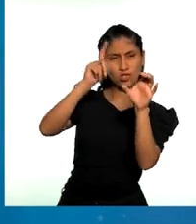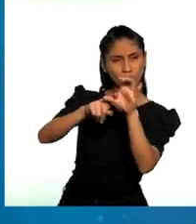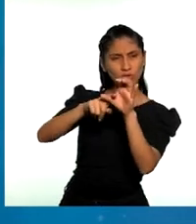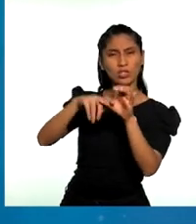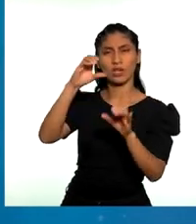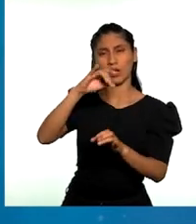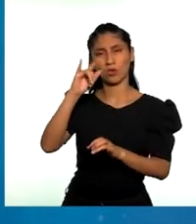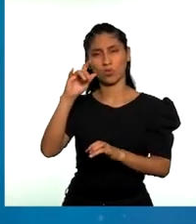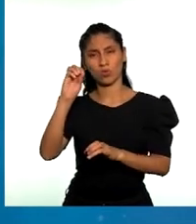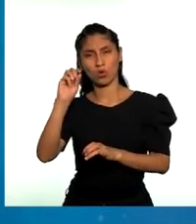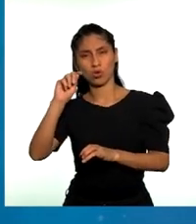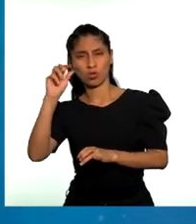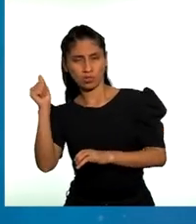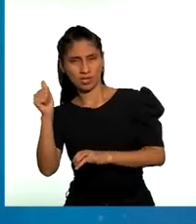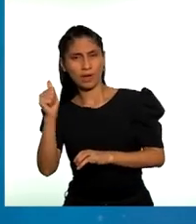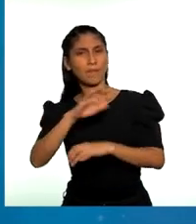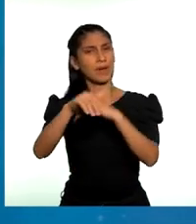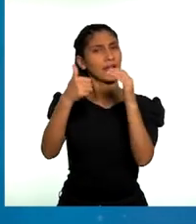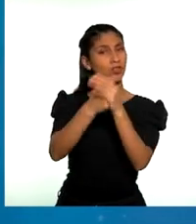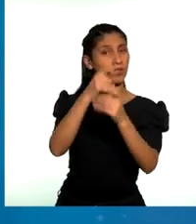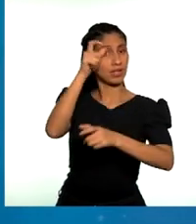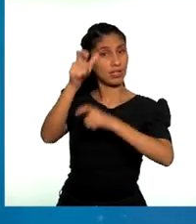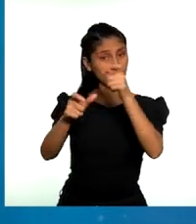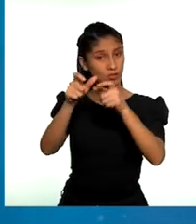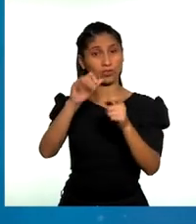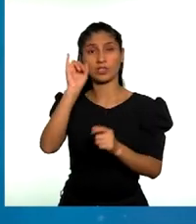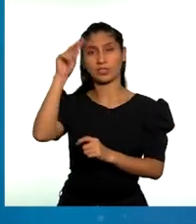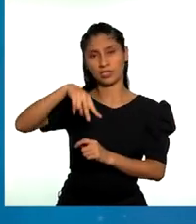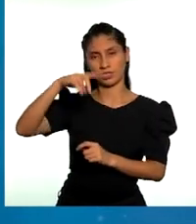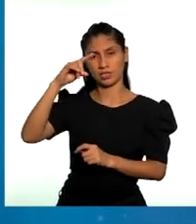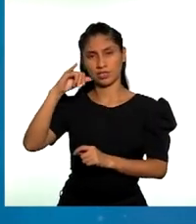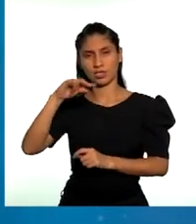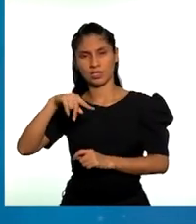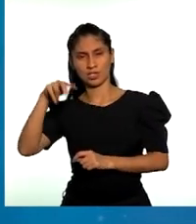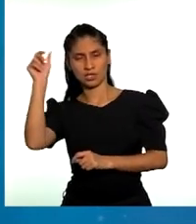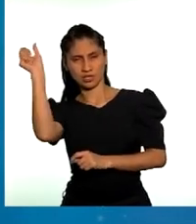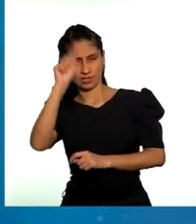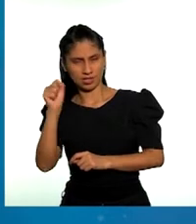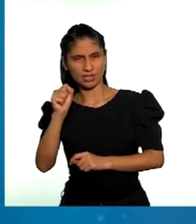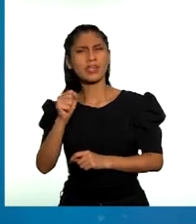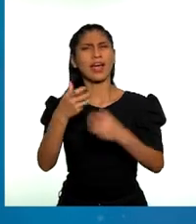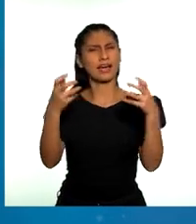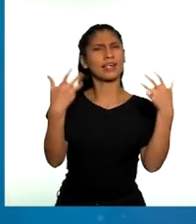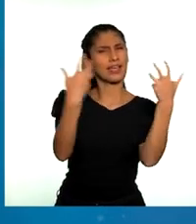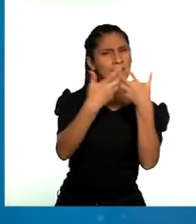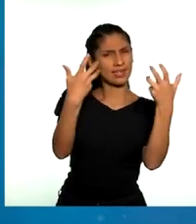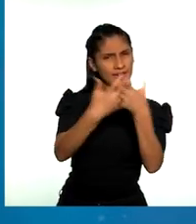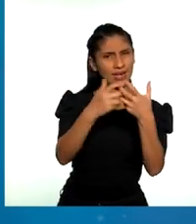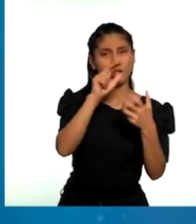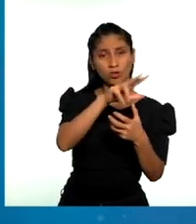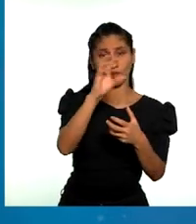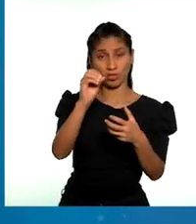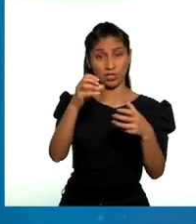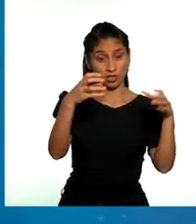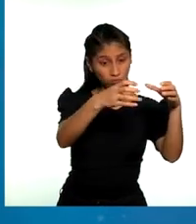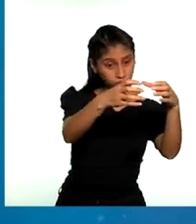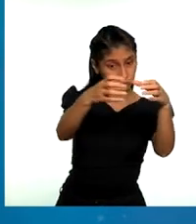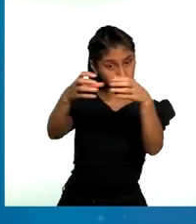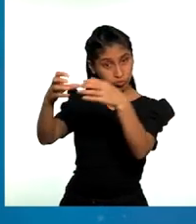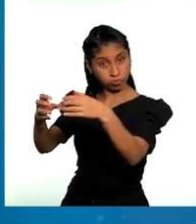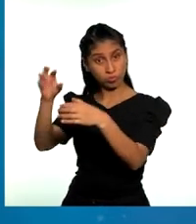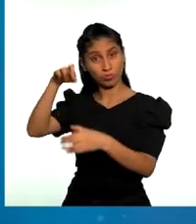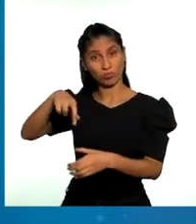indígenas u originarias de 30 provincias ubicadas en 13